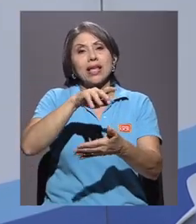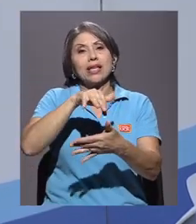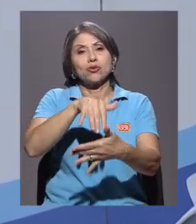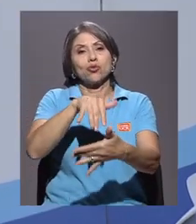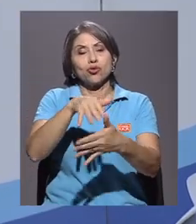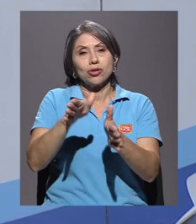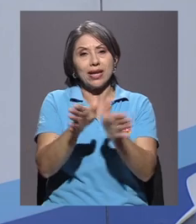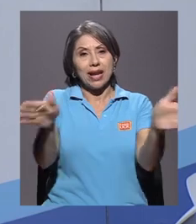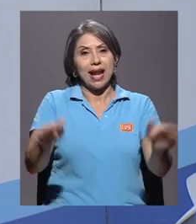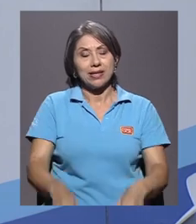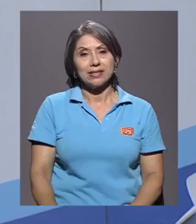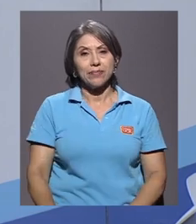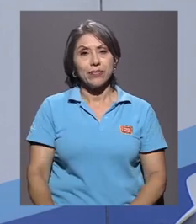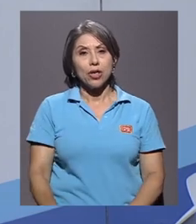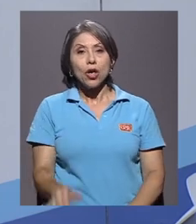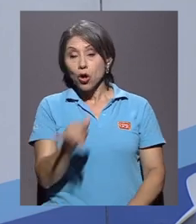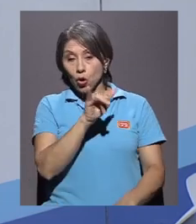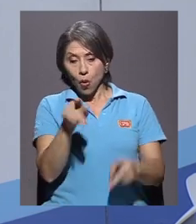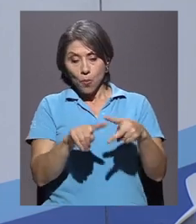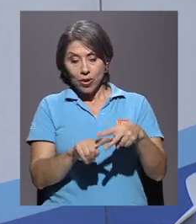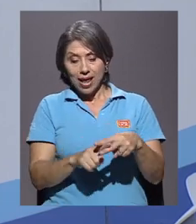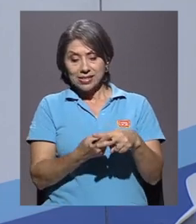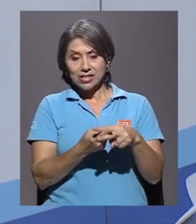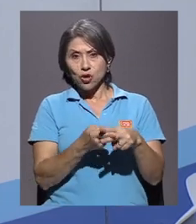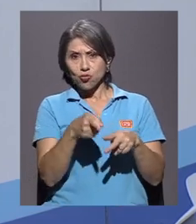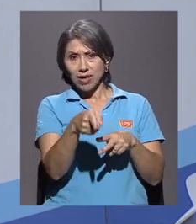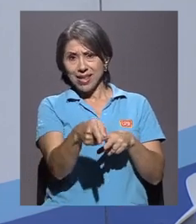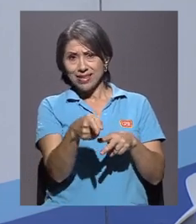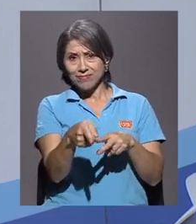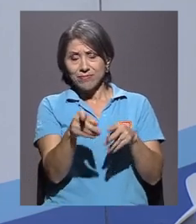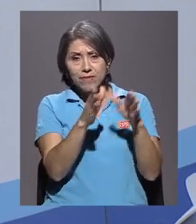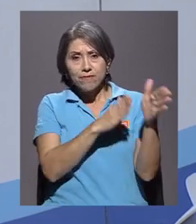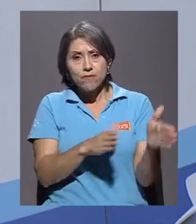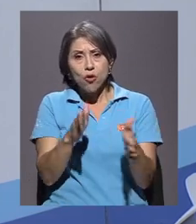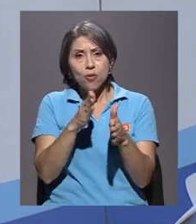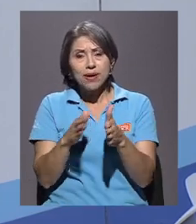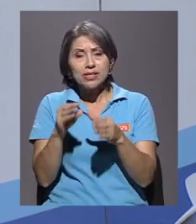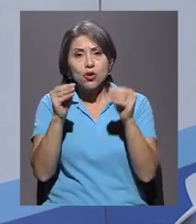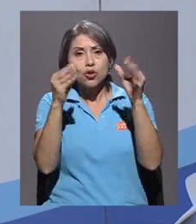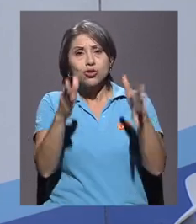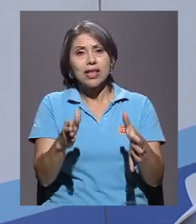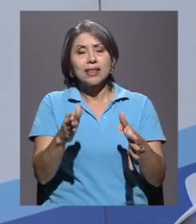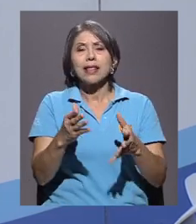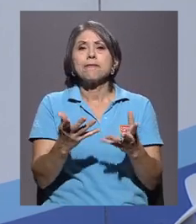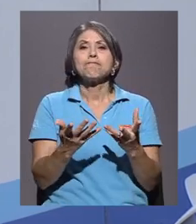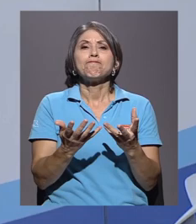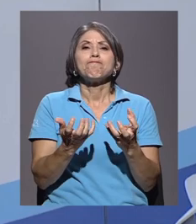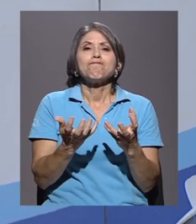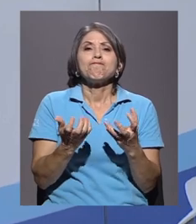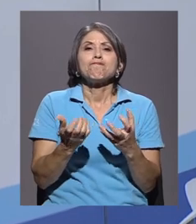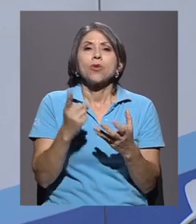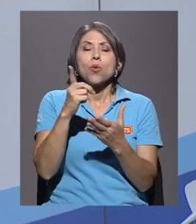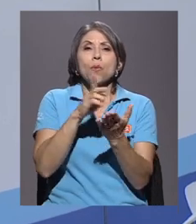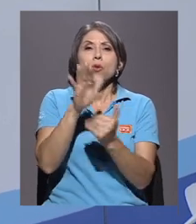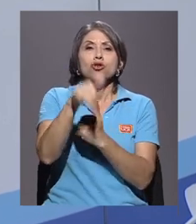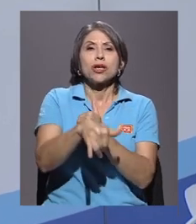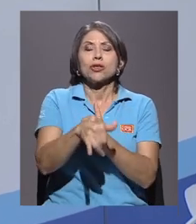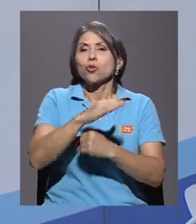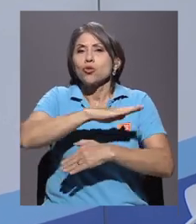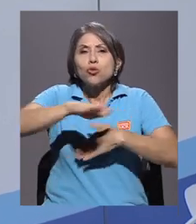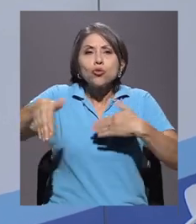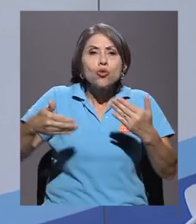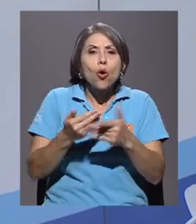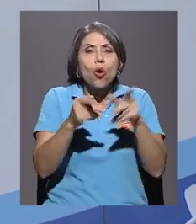seno de la formación docente, nosotros quisimos realizar un proyecto en donde todas las personas de la comunidad